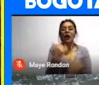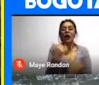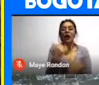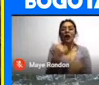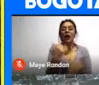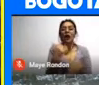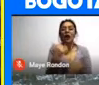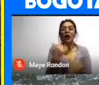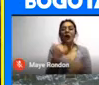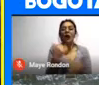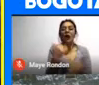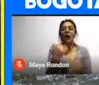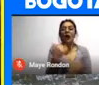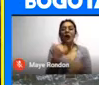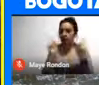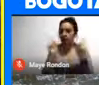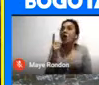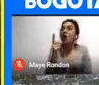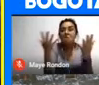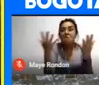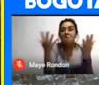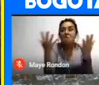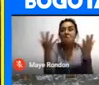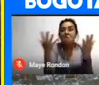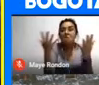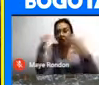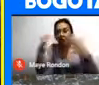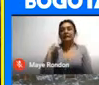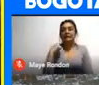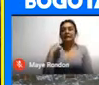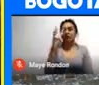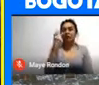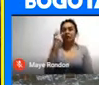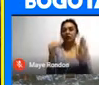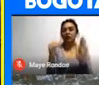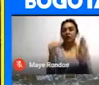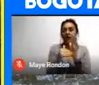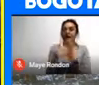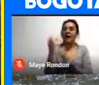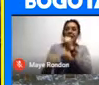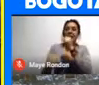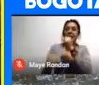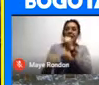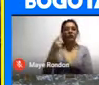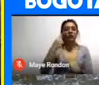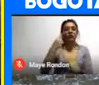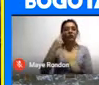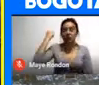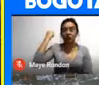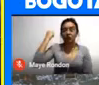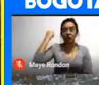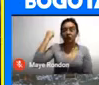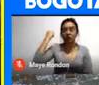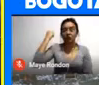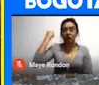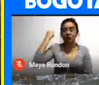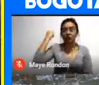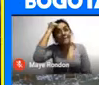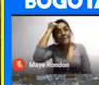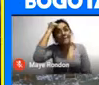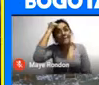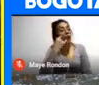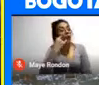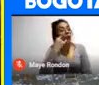lo menos Por lo menos Tienen 18 mil Años De historia Guau Profe Muy